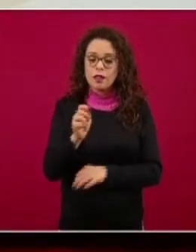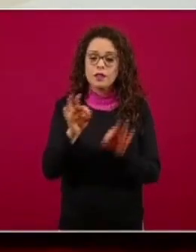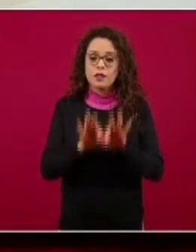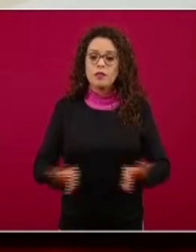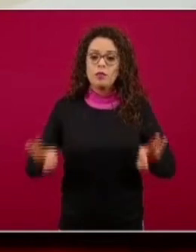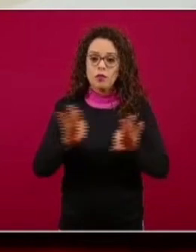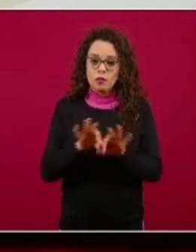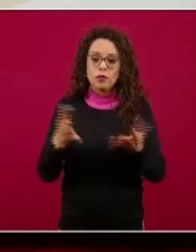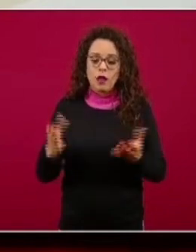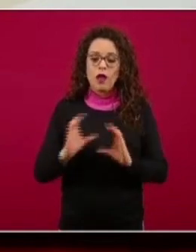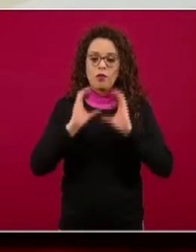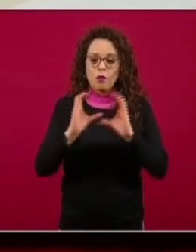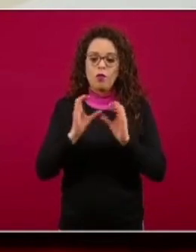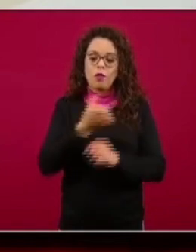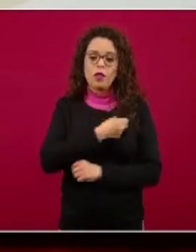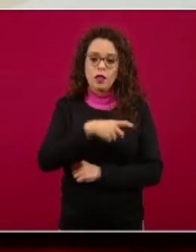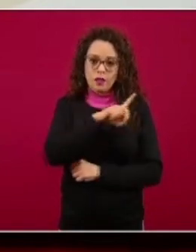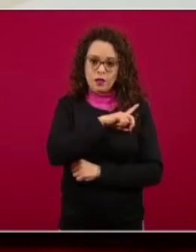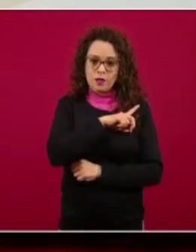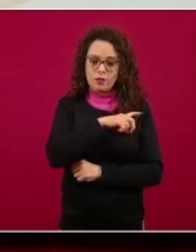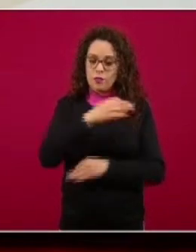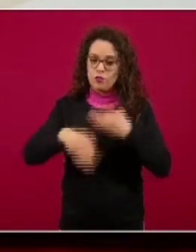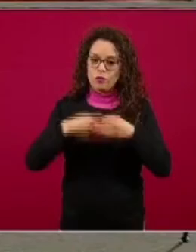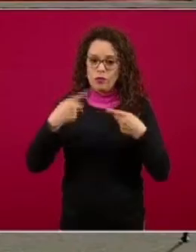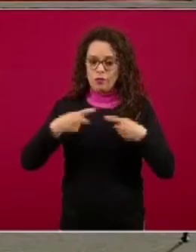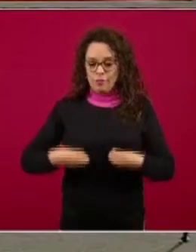mexicanos. Muchas gracias por escuchar.